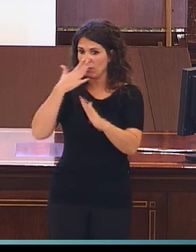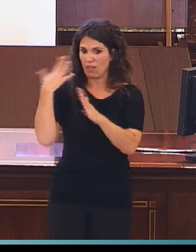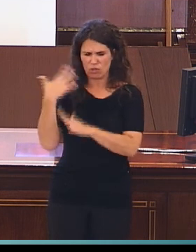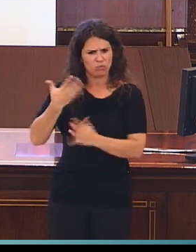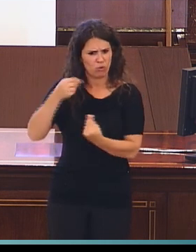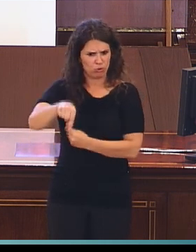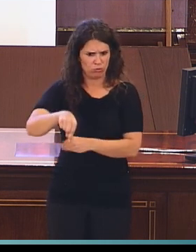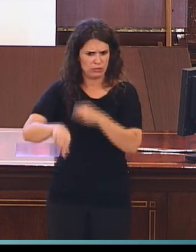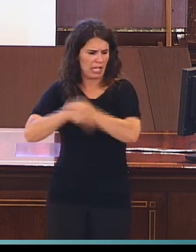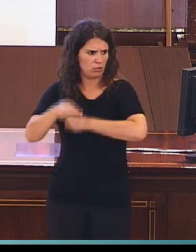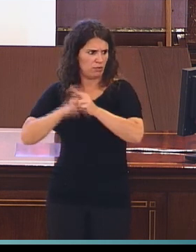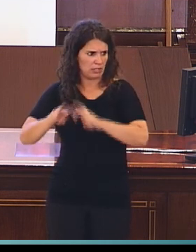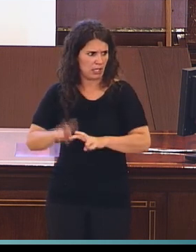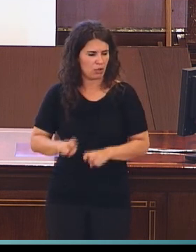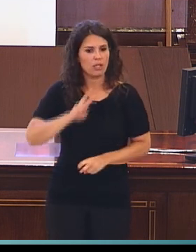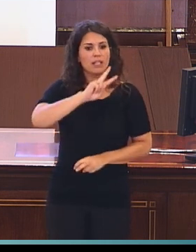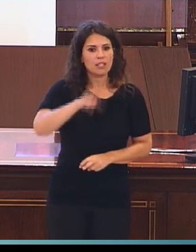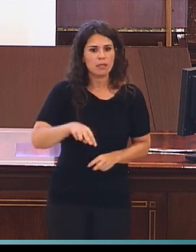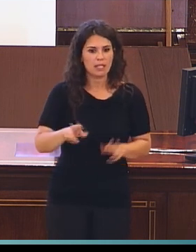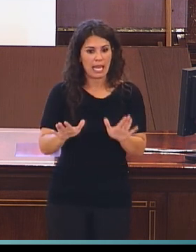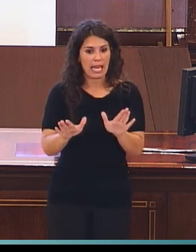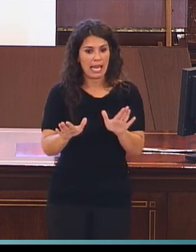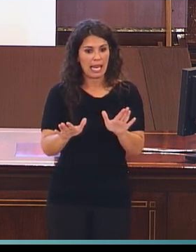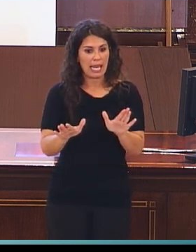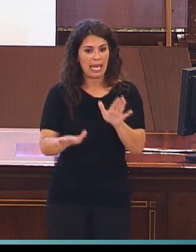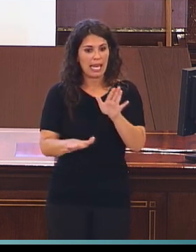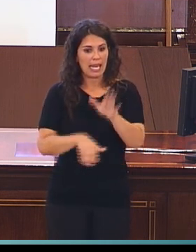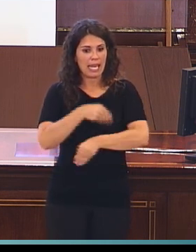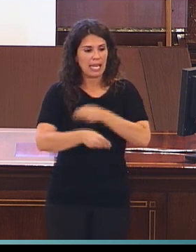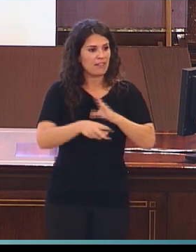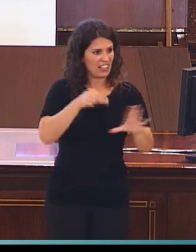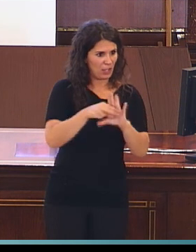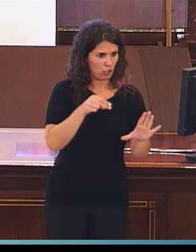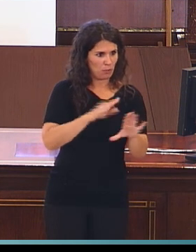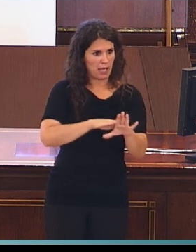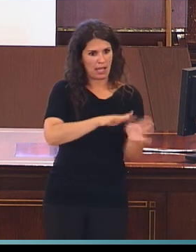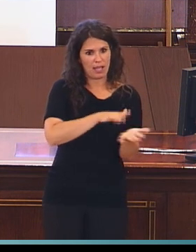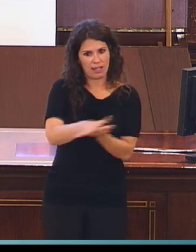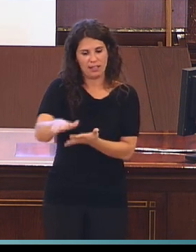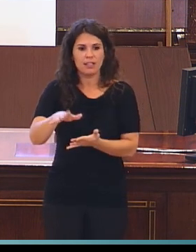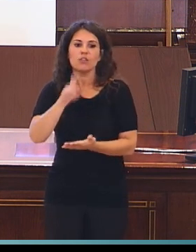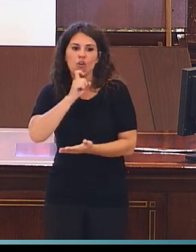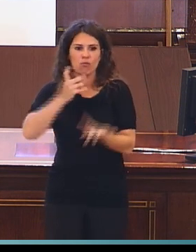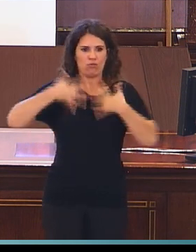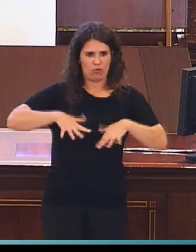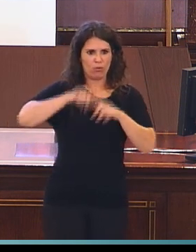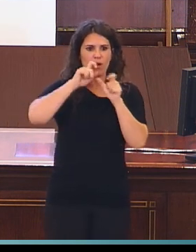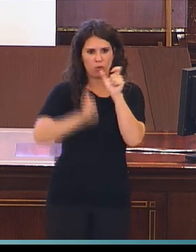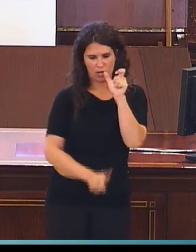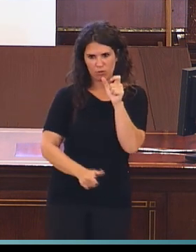el uso de los vídeos signados sobre la adquisición del vocabulario, incluso cómo afectan